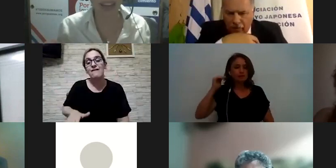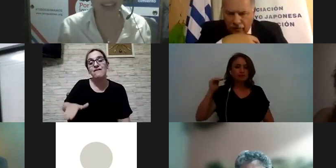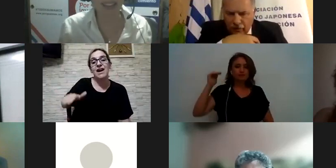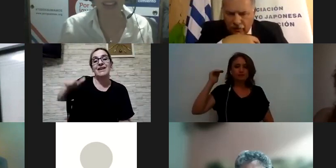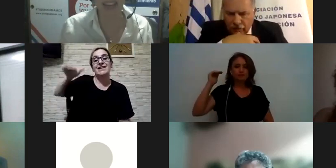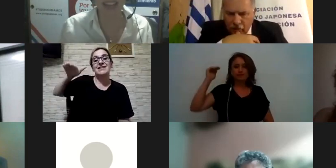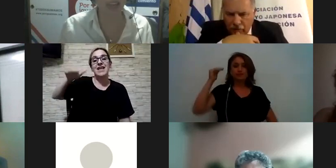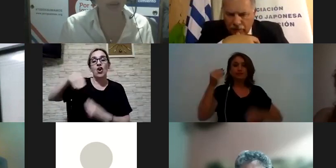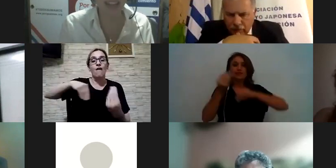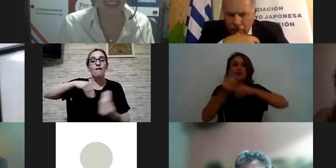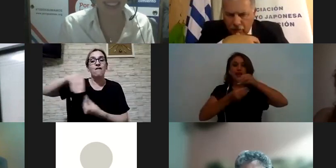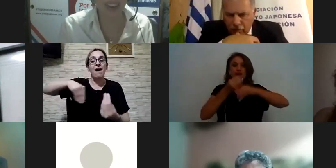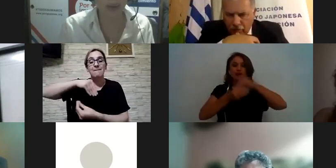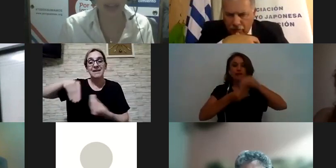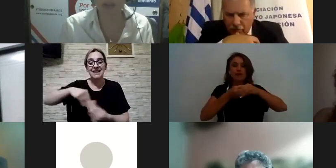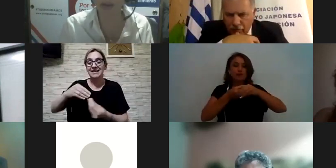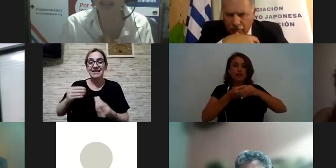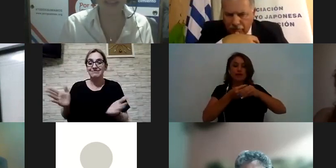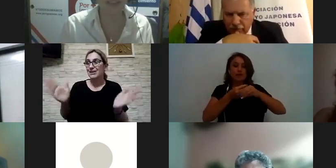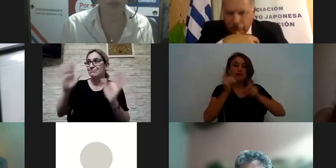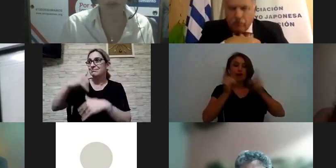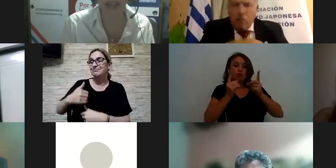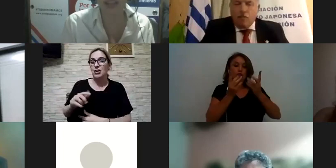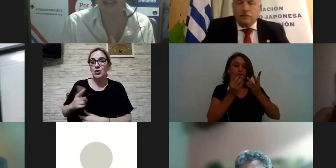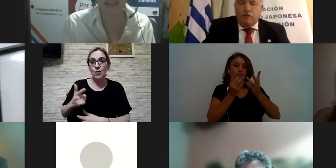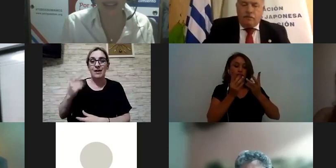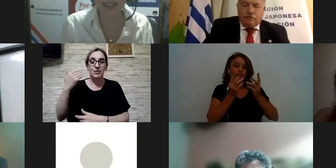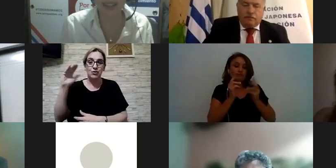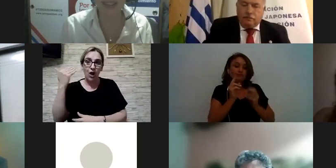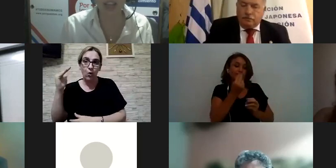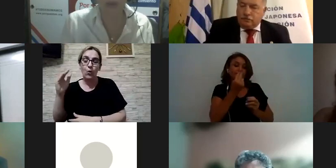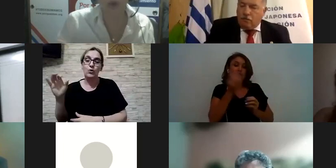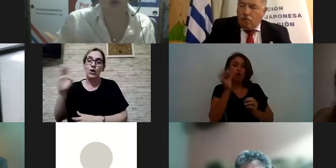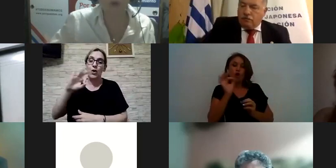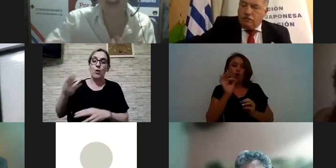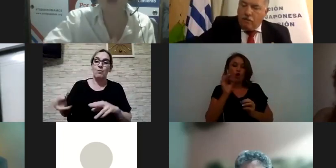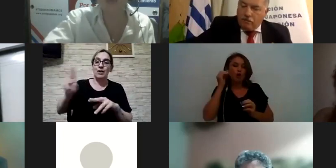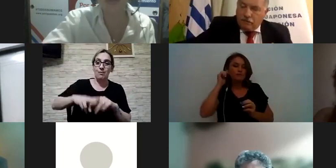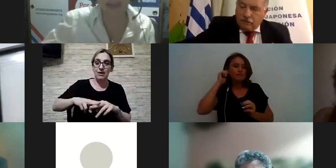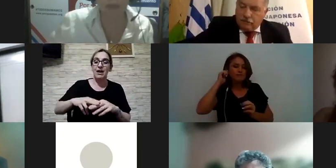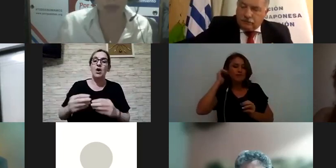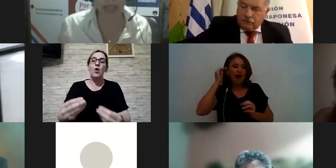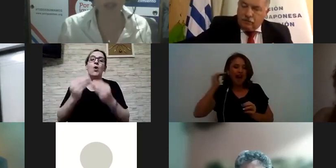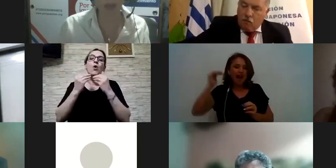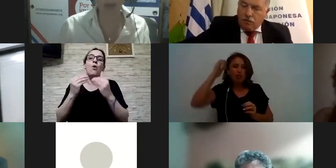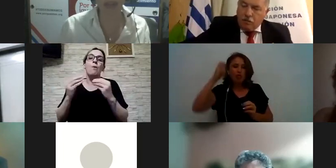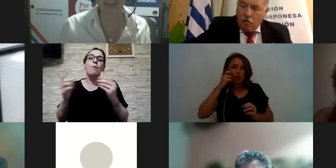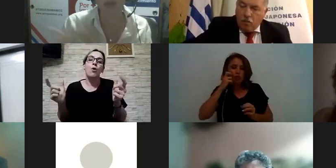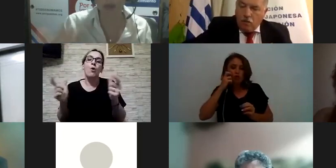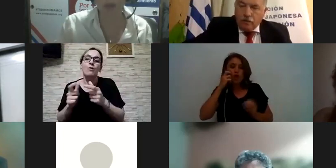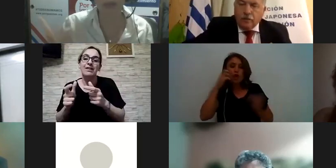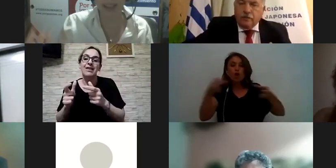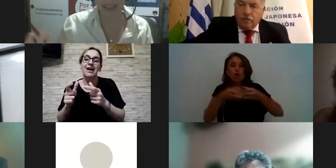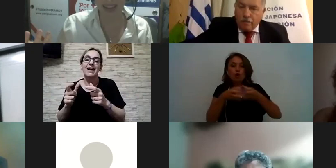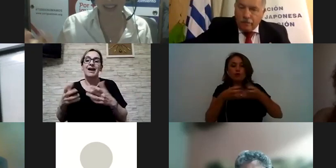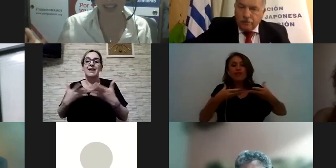familiares ya no están porque son grandes o porque fallecen bueno cómo la comunidad puede dar soporte a